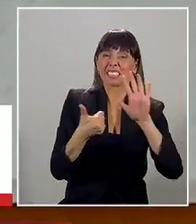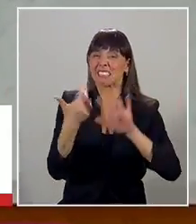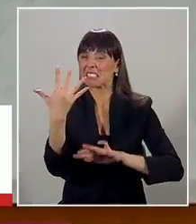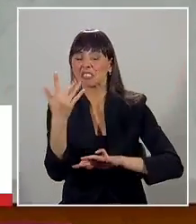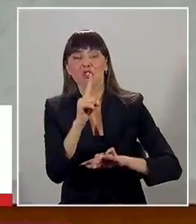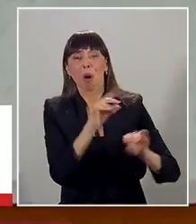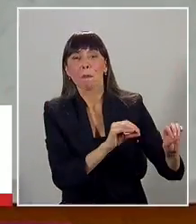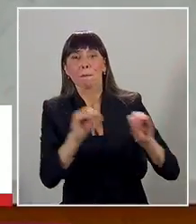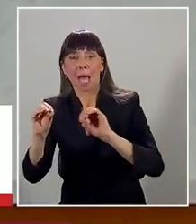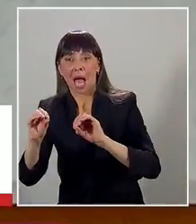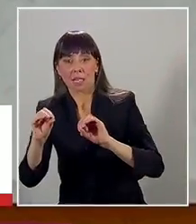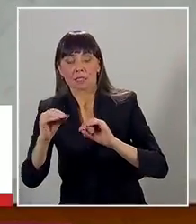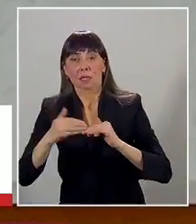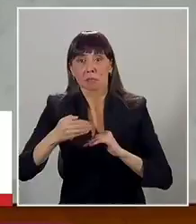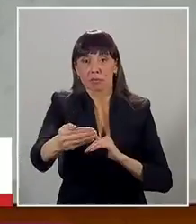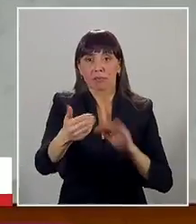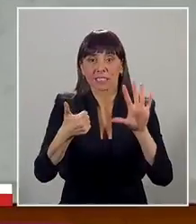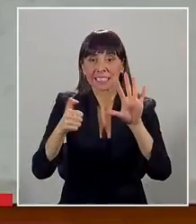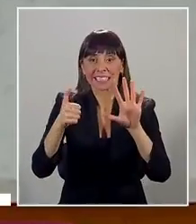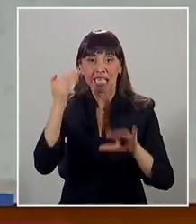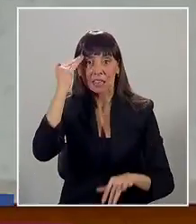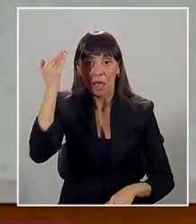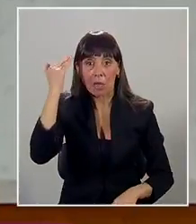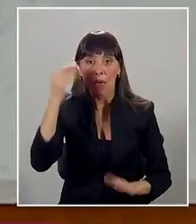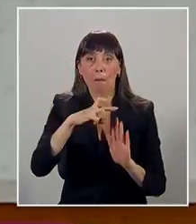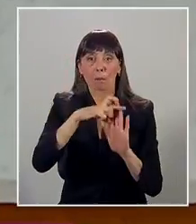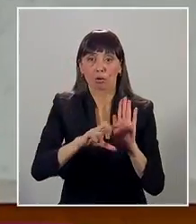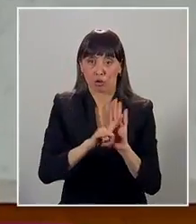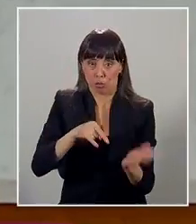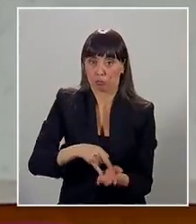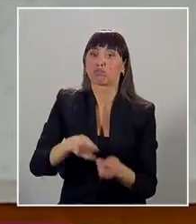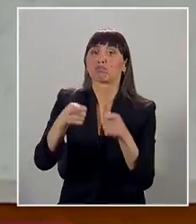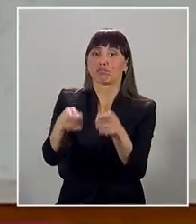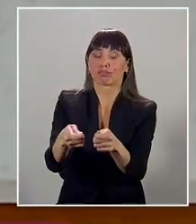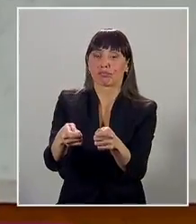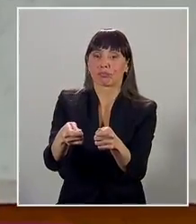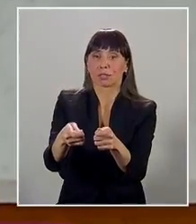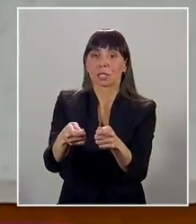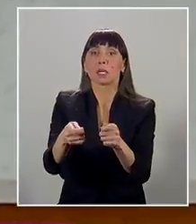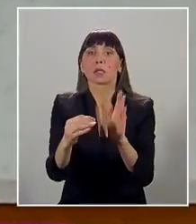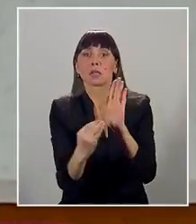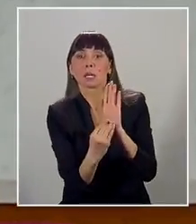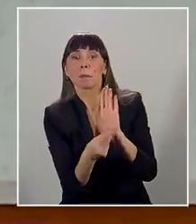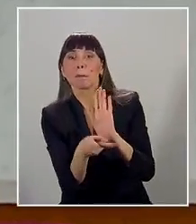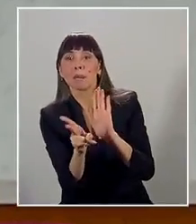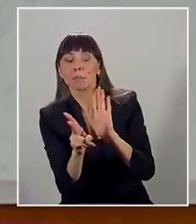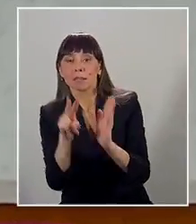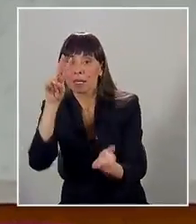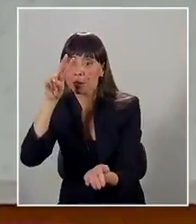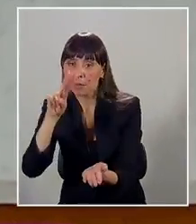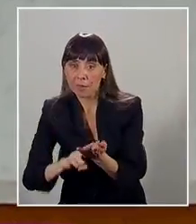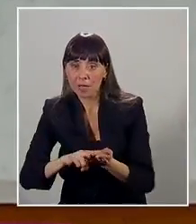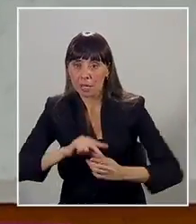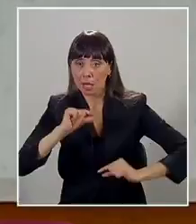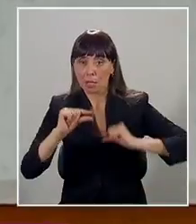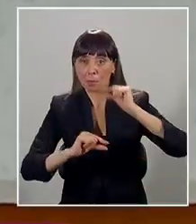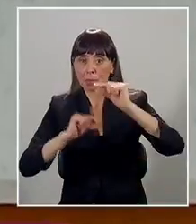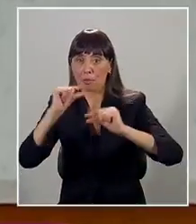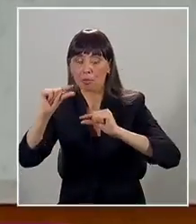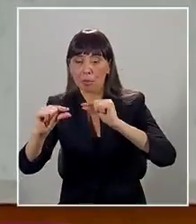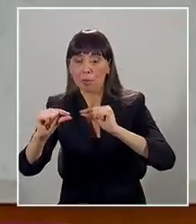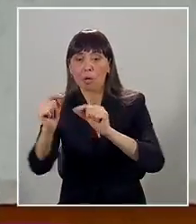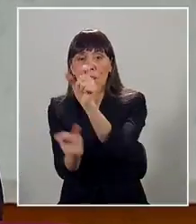Y dentro de 60 días vamos a enviar un proyecto de ley que permitirá la incorporación real y progresiva